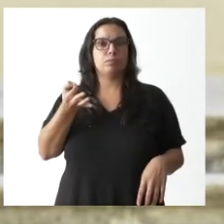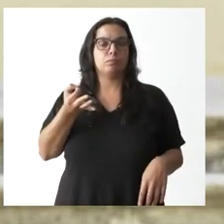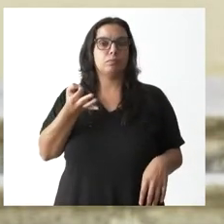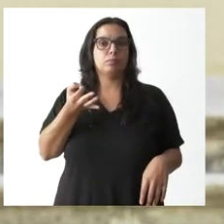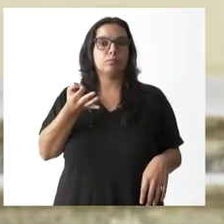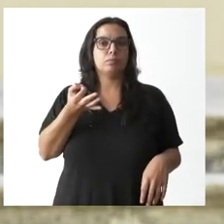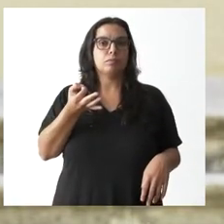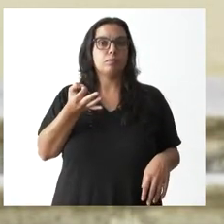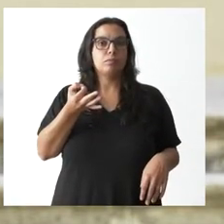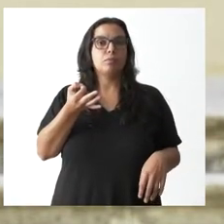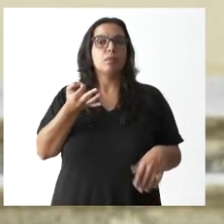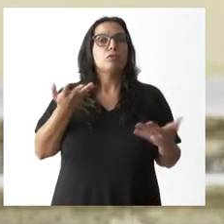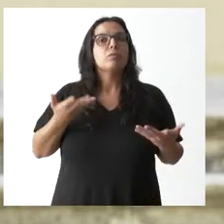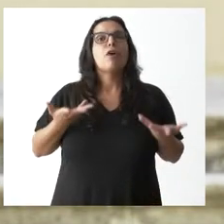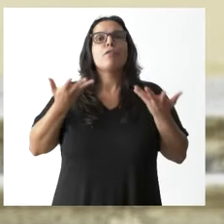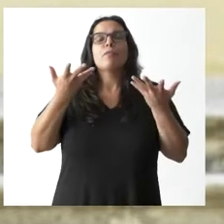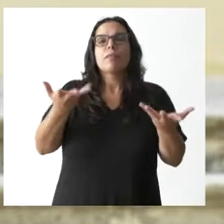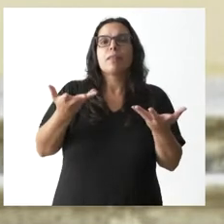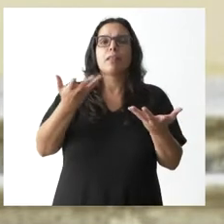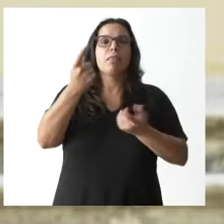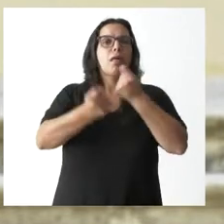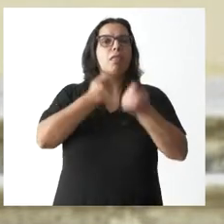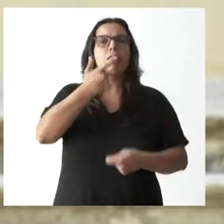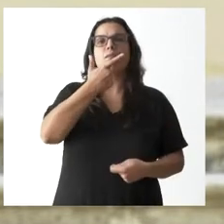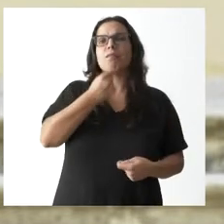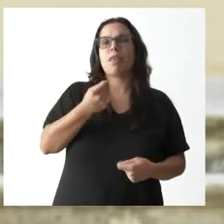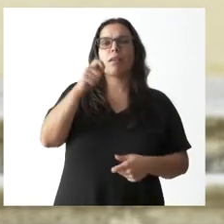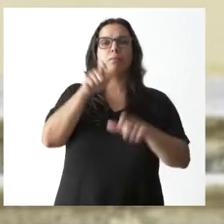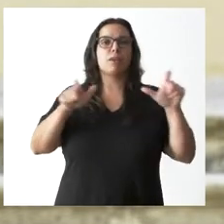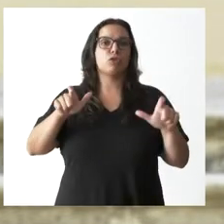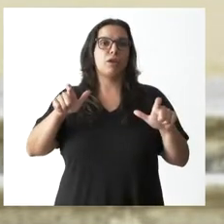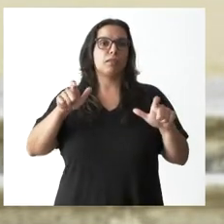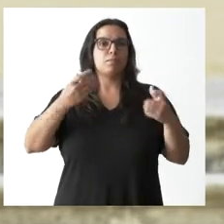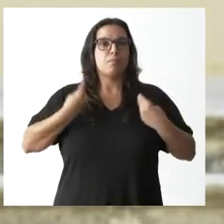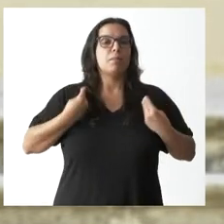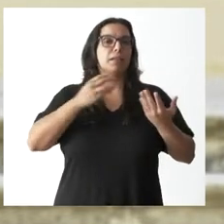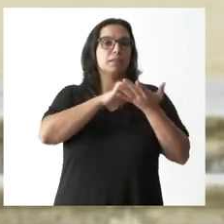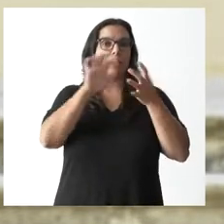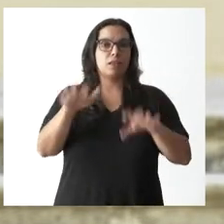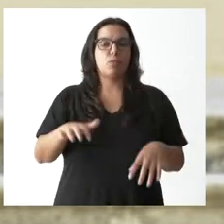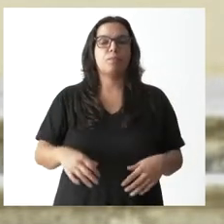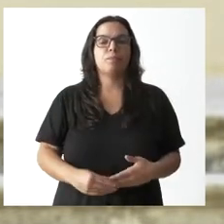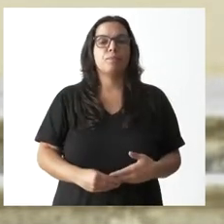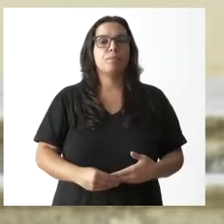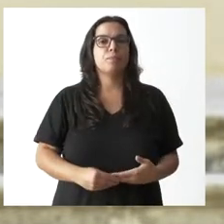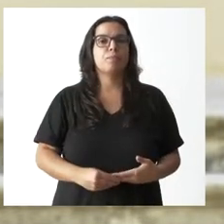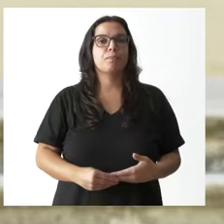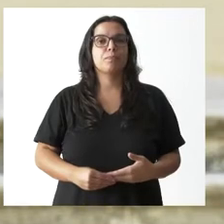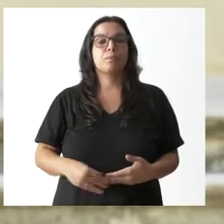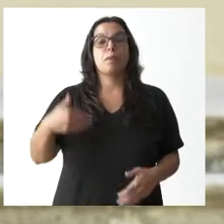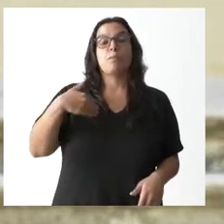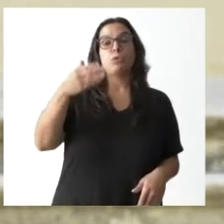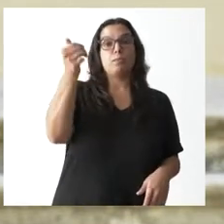facilitación de la vida a los castellanos y leoneses. Durante las próximas